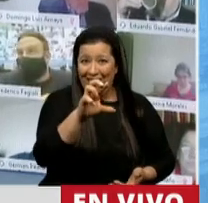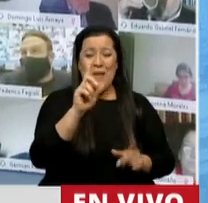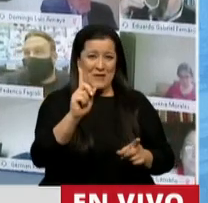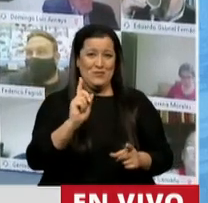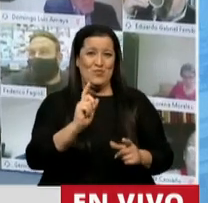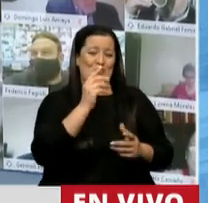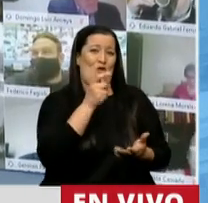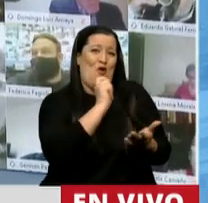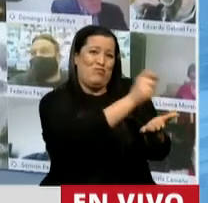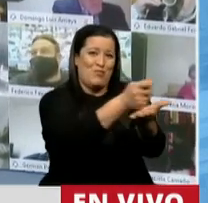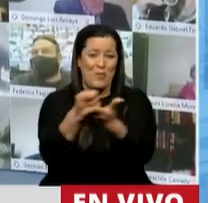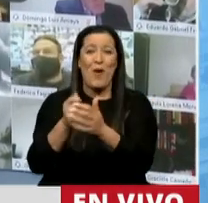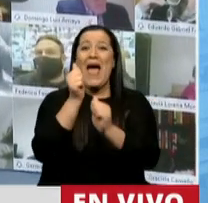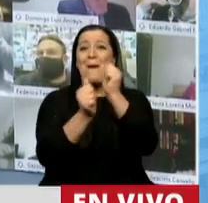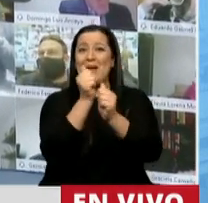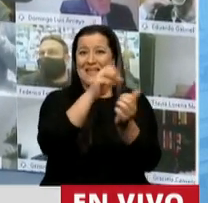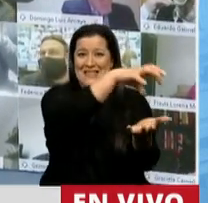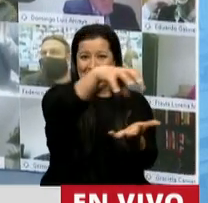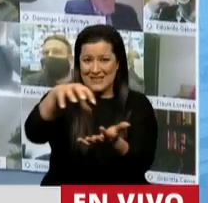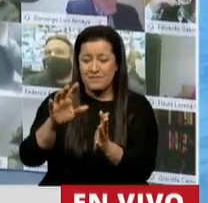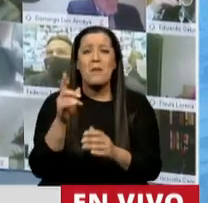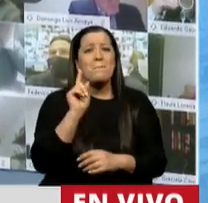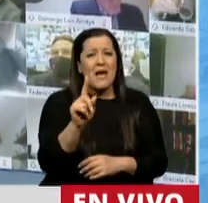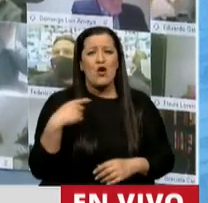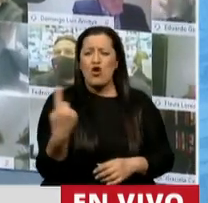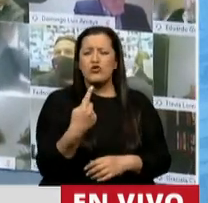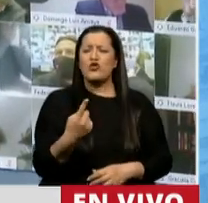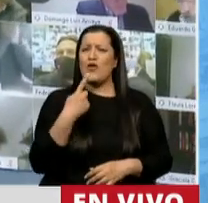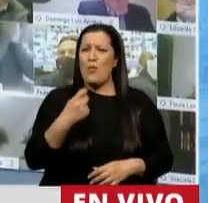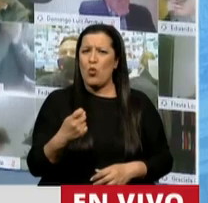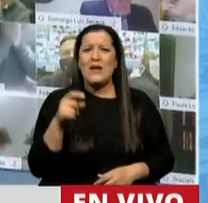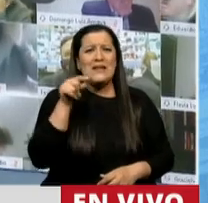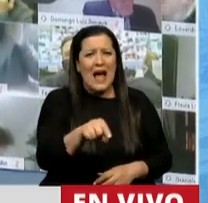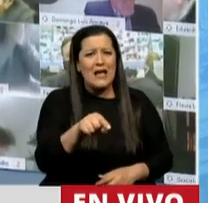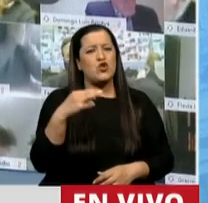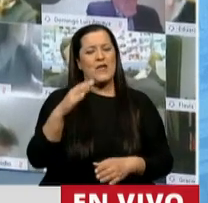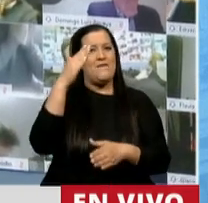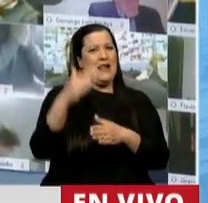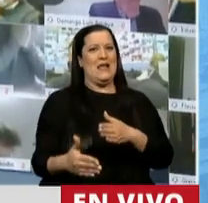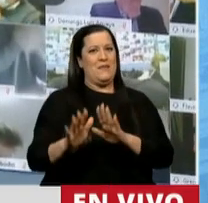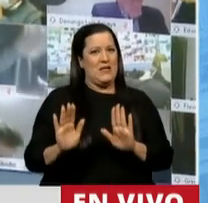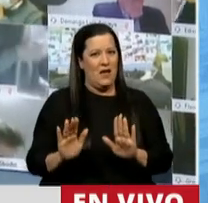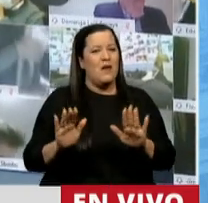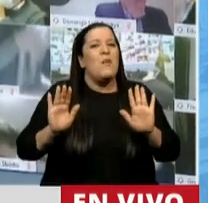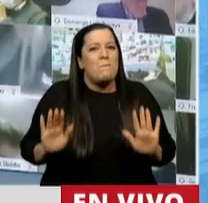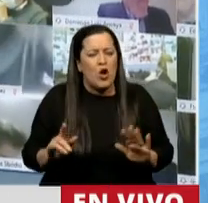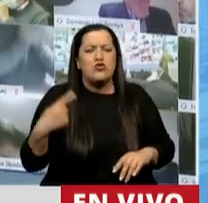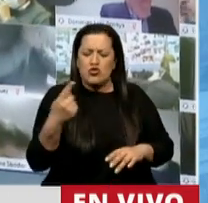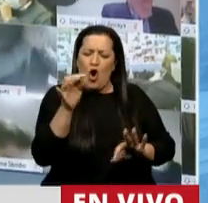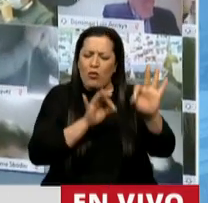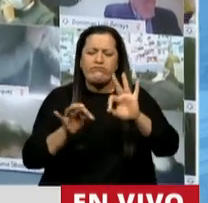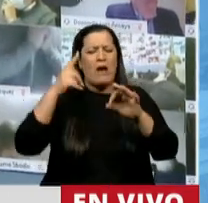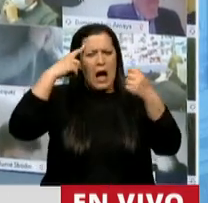empresas. Creemos que, en este sentido, debe ponerse en un límite, por eso comparto el espíritu del proyecto.